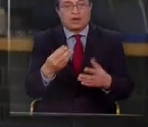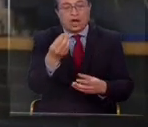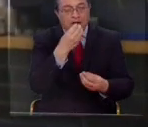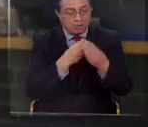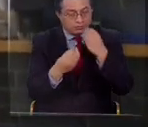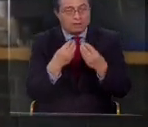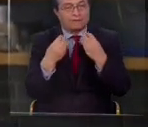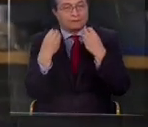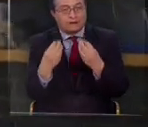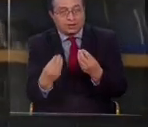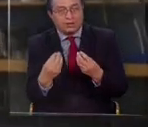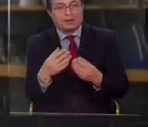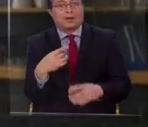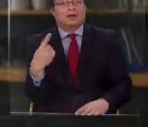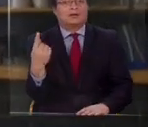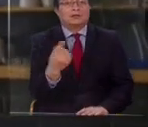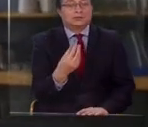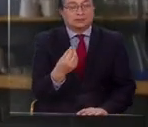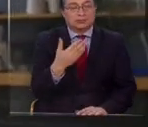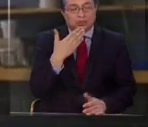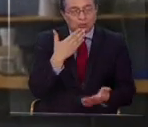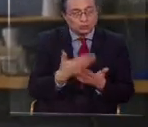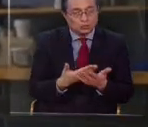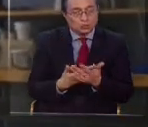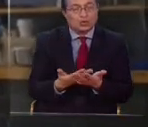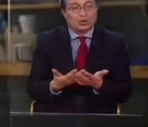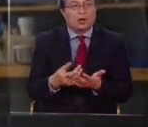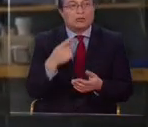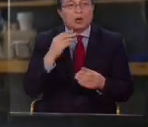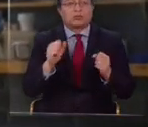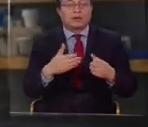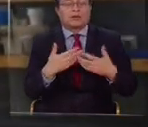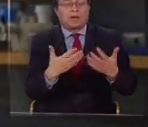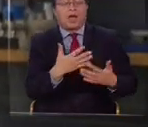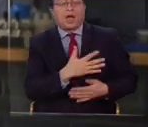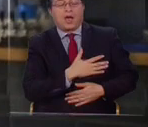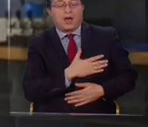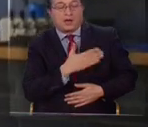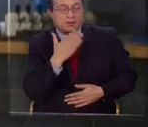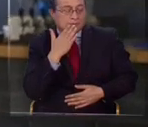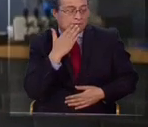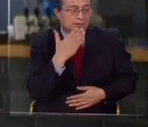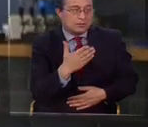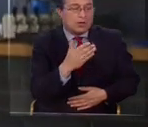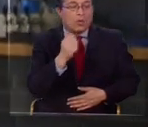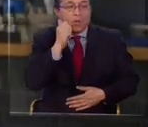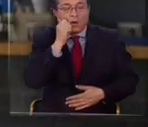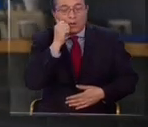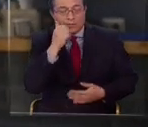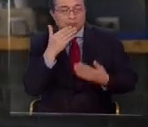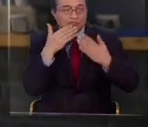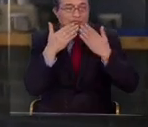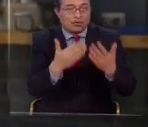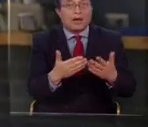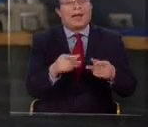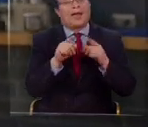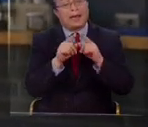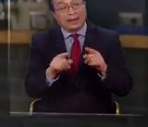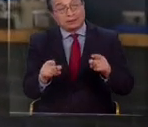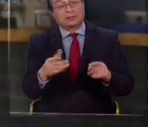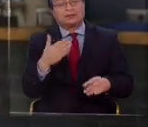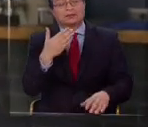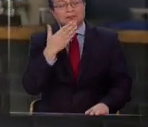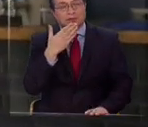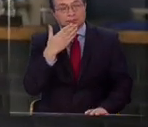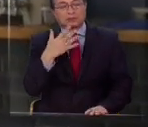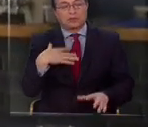buena, increíble, que nutriera, pero me di cuenta que también se puede entregar amor y se puede entregar una humanidad. Y que eso también te